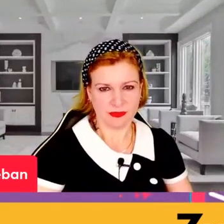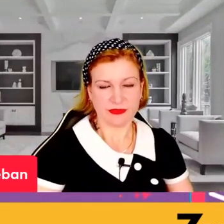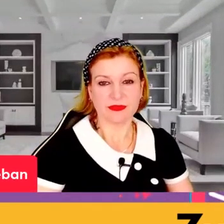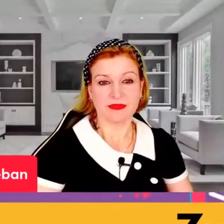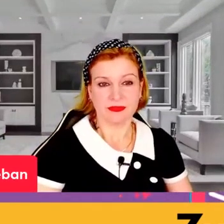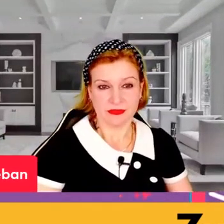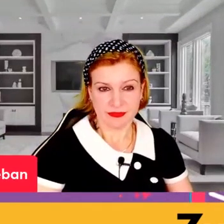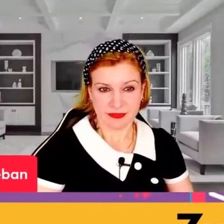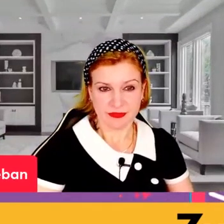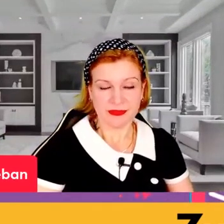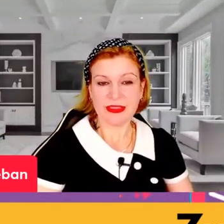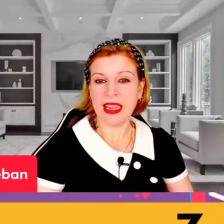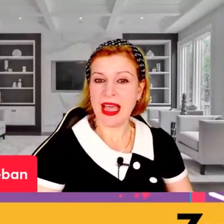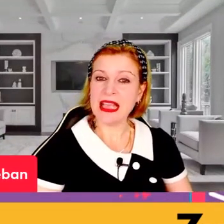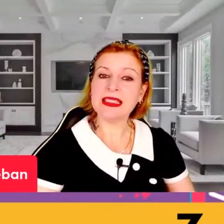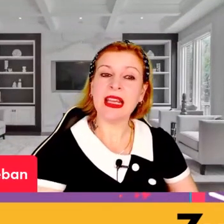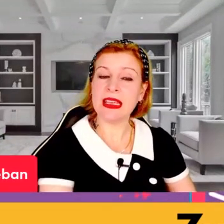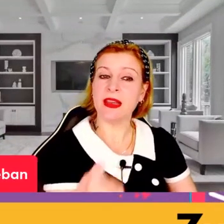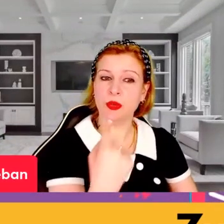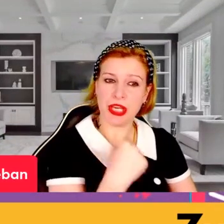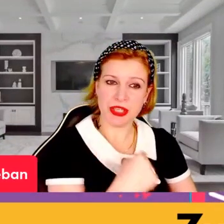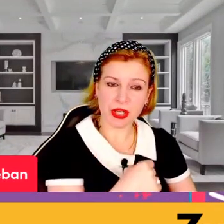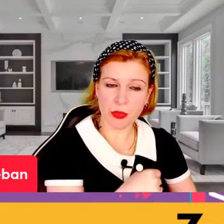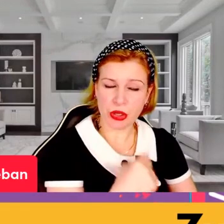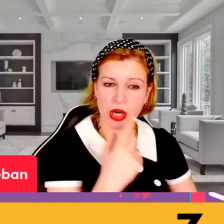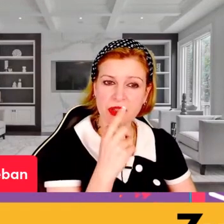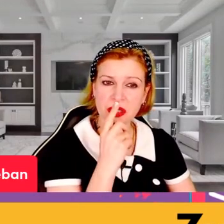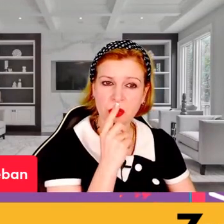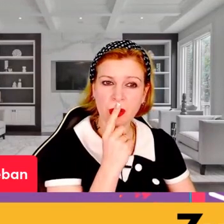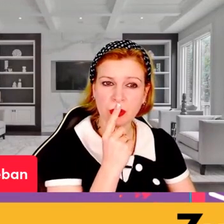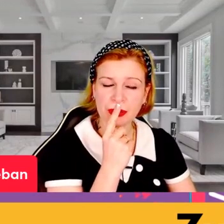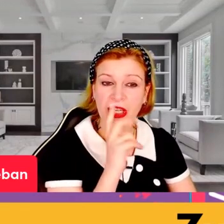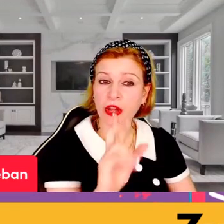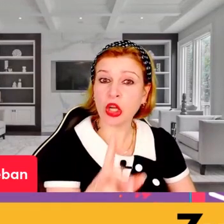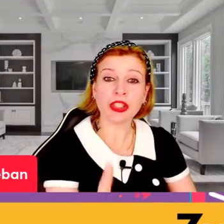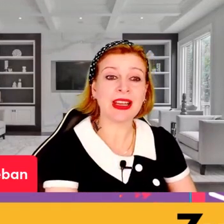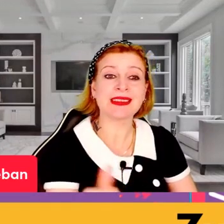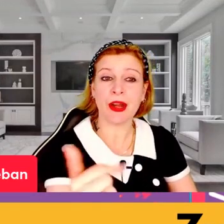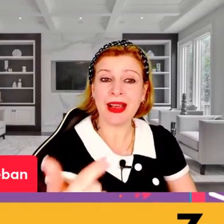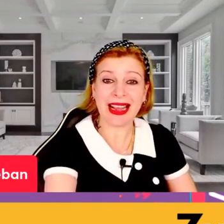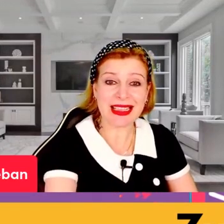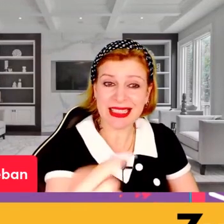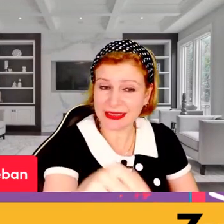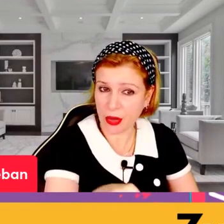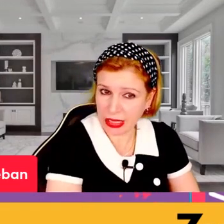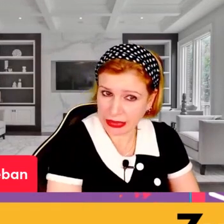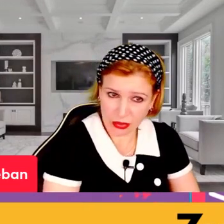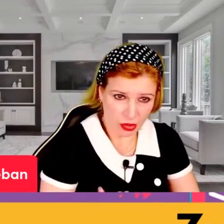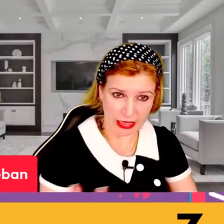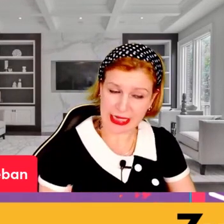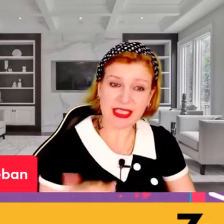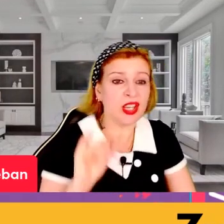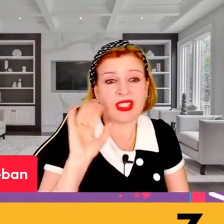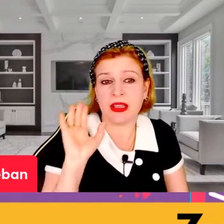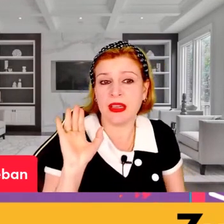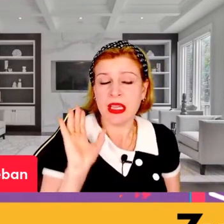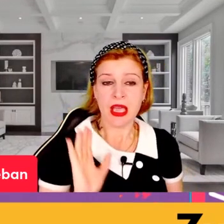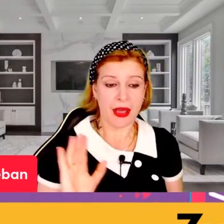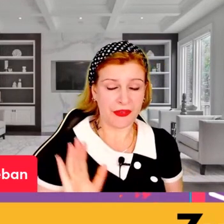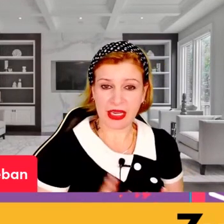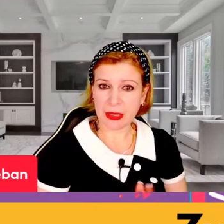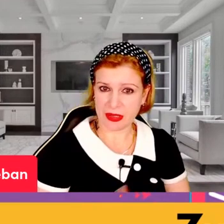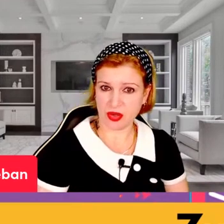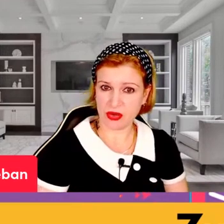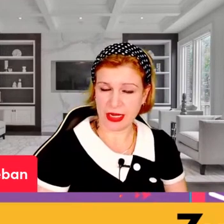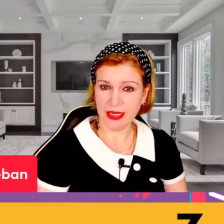además, además, además, además Hansel y del muchacho que murió el 11 de julio con un tiro, del otro que le entraron a la casa y le entraron a tiro dentro de la casa que no se sabe